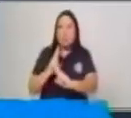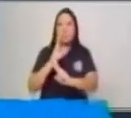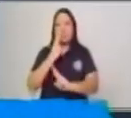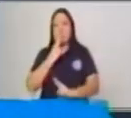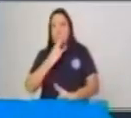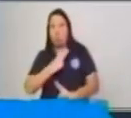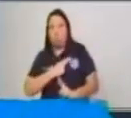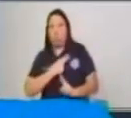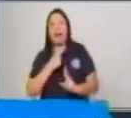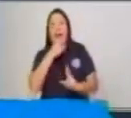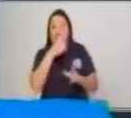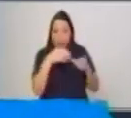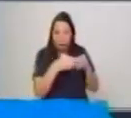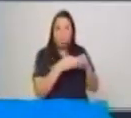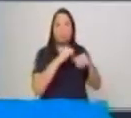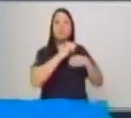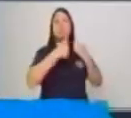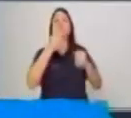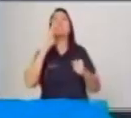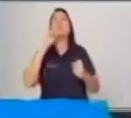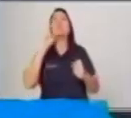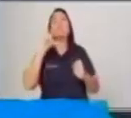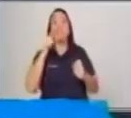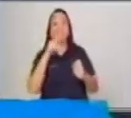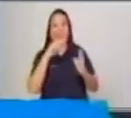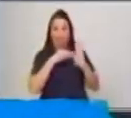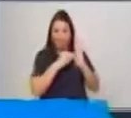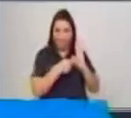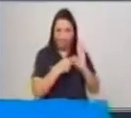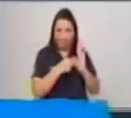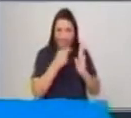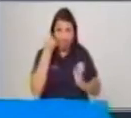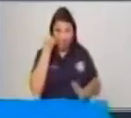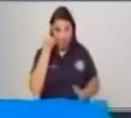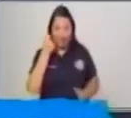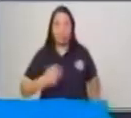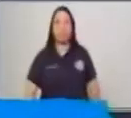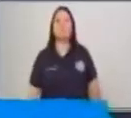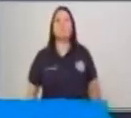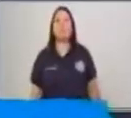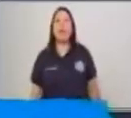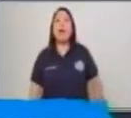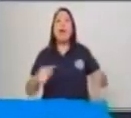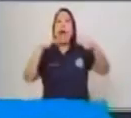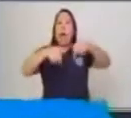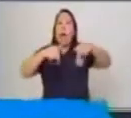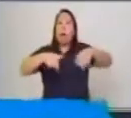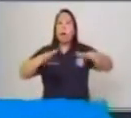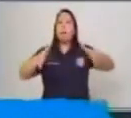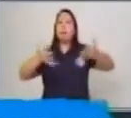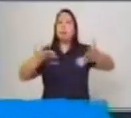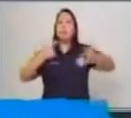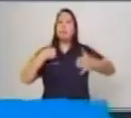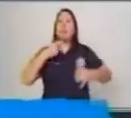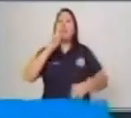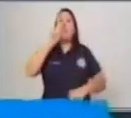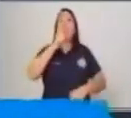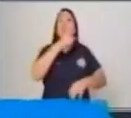importante de la fábula y yo sé que a ustedes les encanta. Muy bien. Ahora les voy a contar una narración